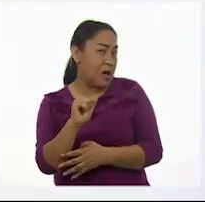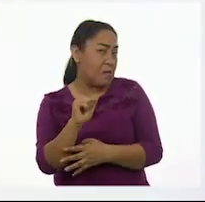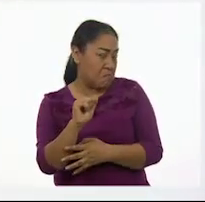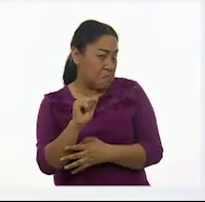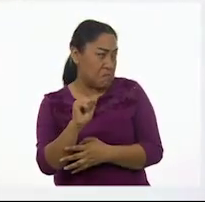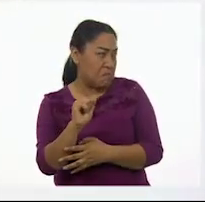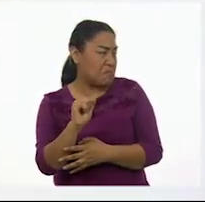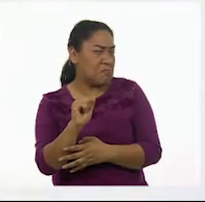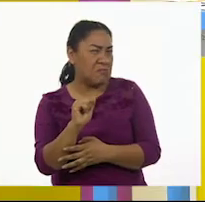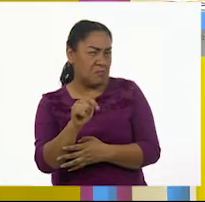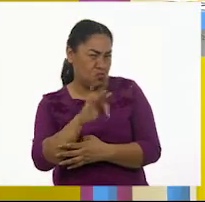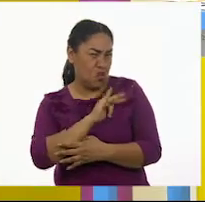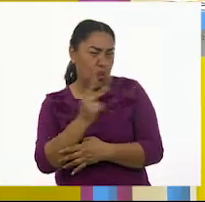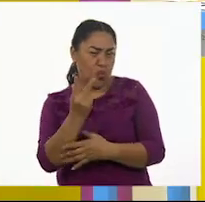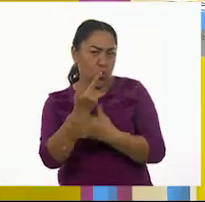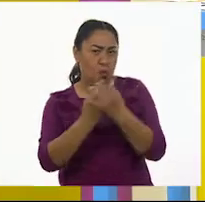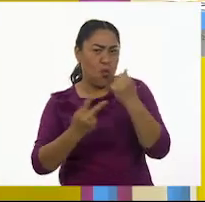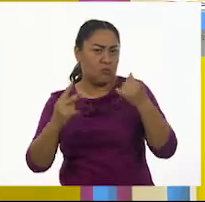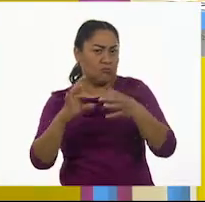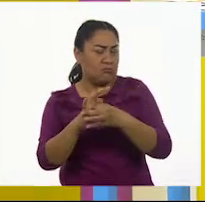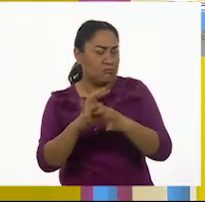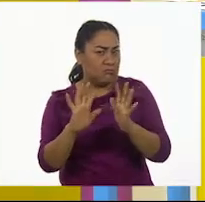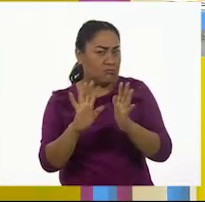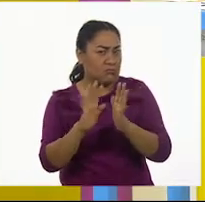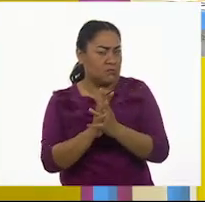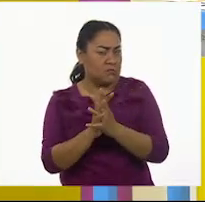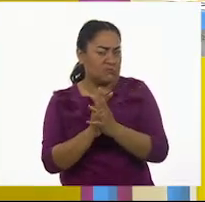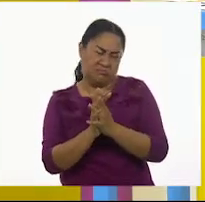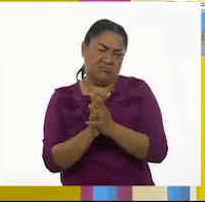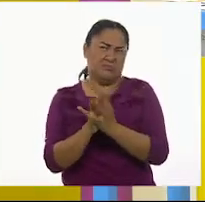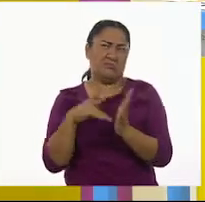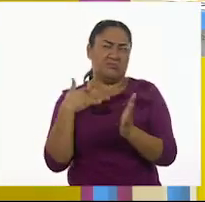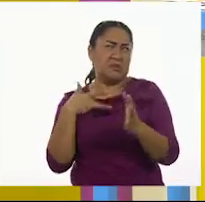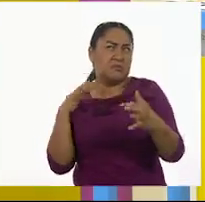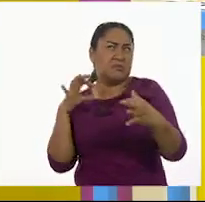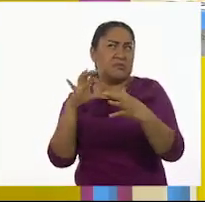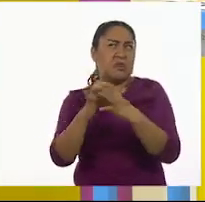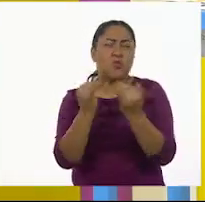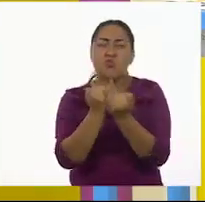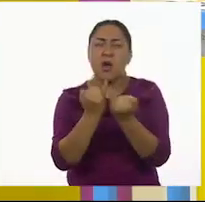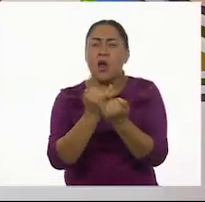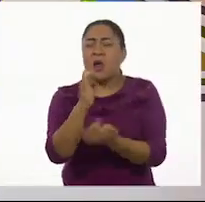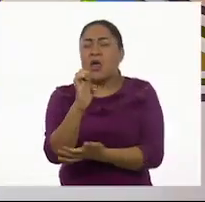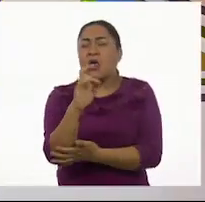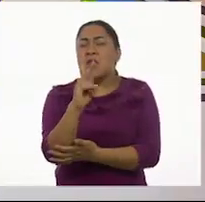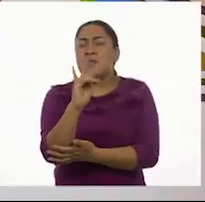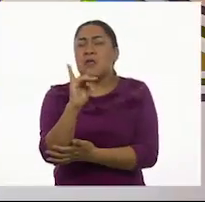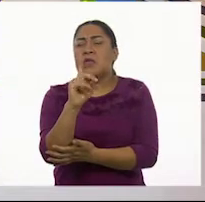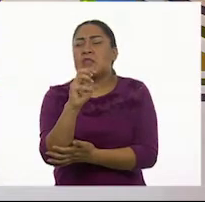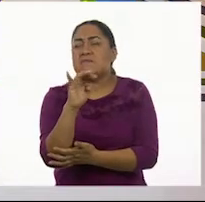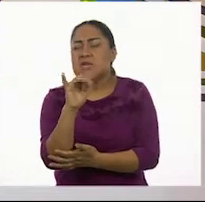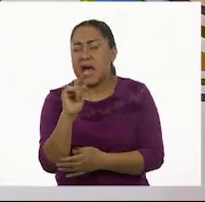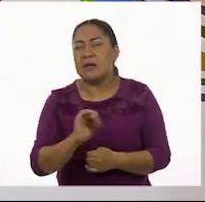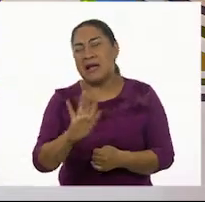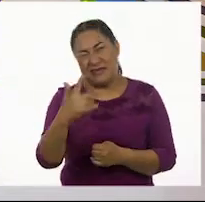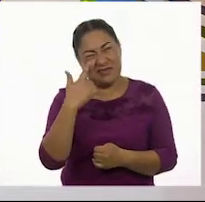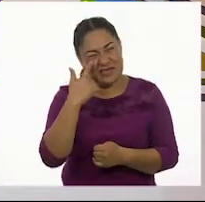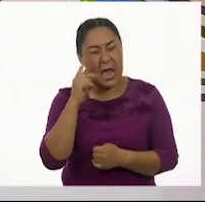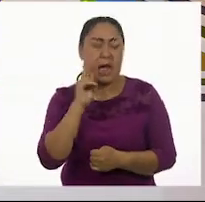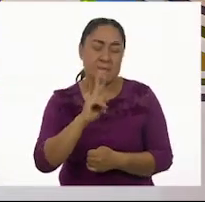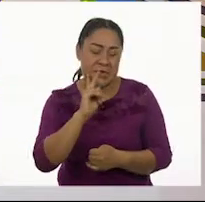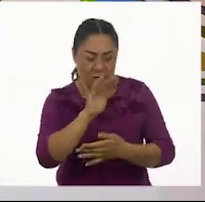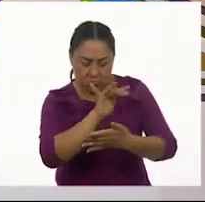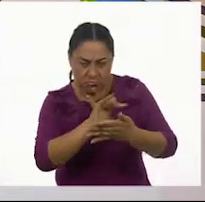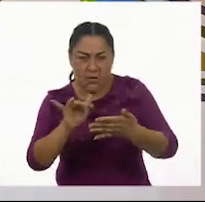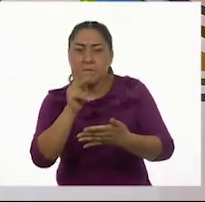¿Tendrá algo que ver? Tal vez. Porque sí me suena como epidemia. ¿Y si buscamos también epidemia? Podría ser,